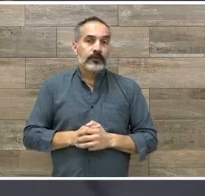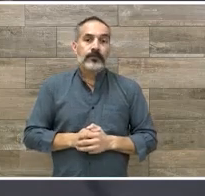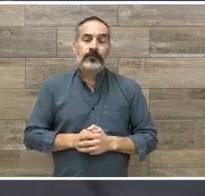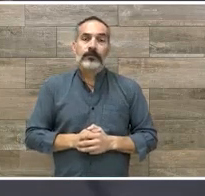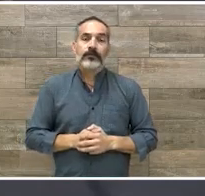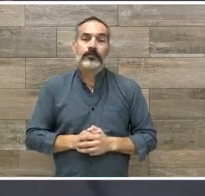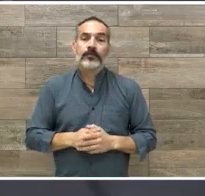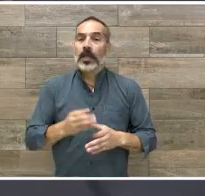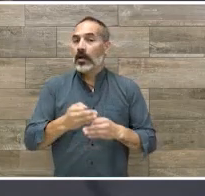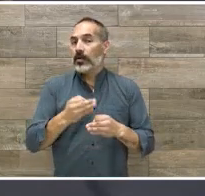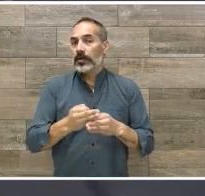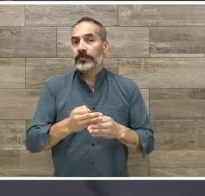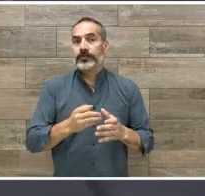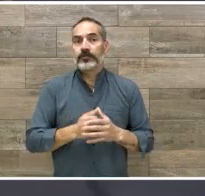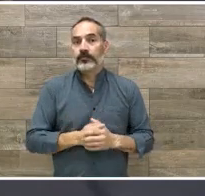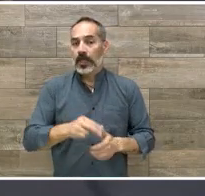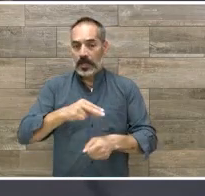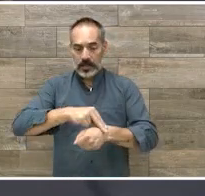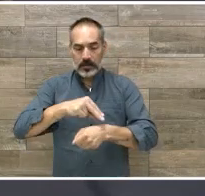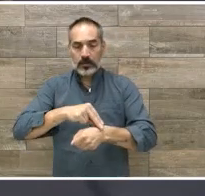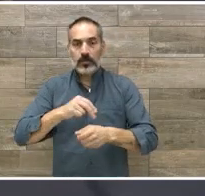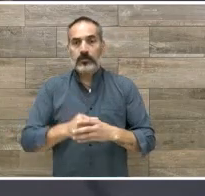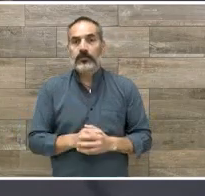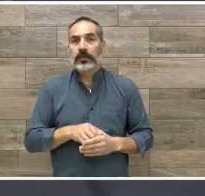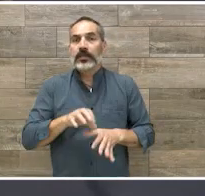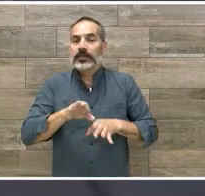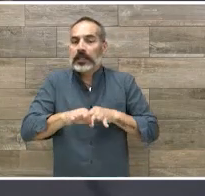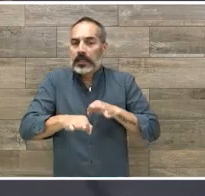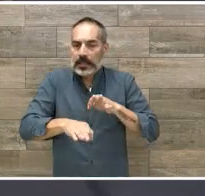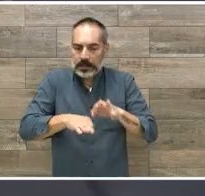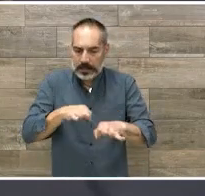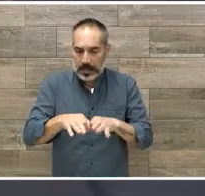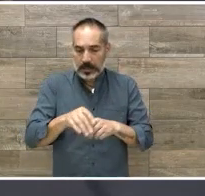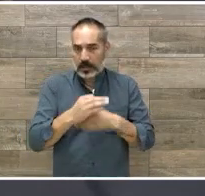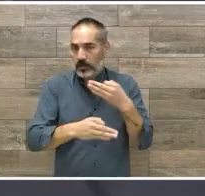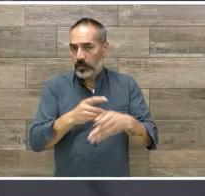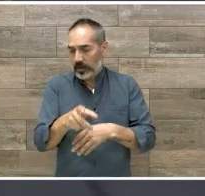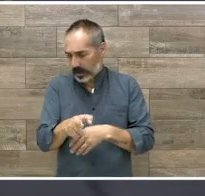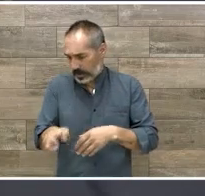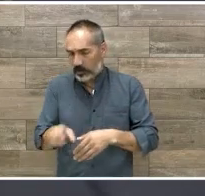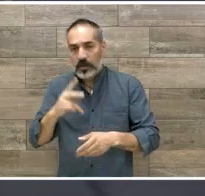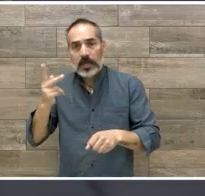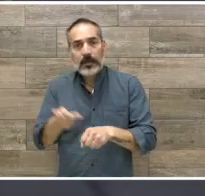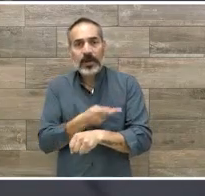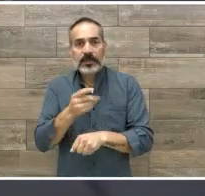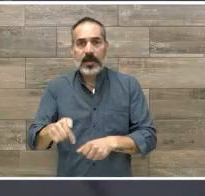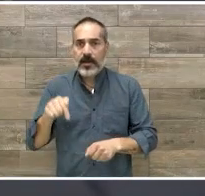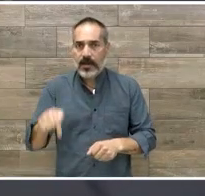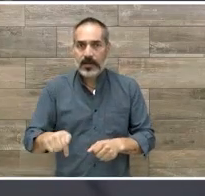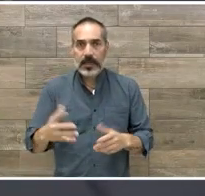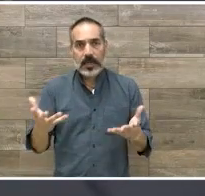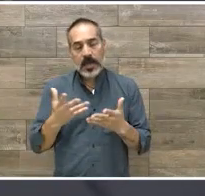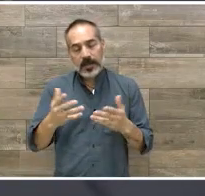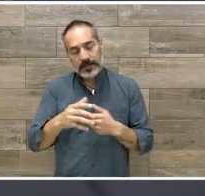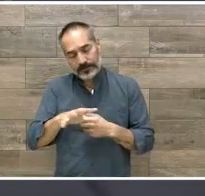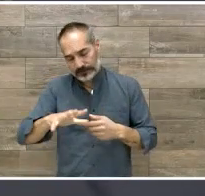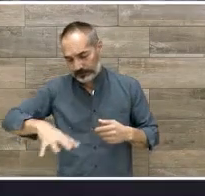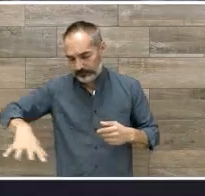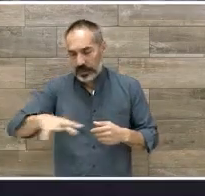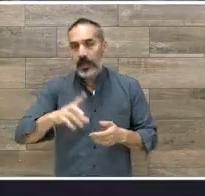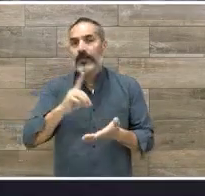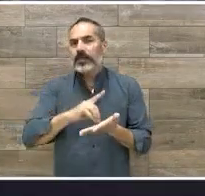cuenta pues va a ser el médico tratante de esa alteración que generó esta circunstancia de